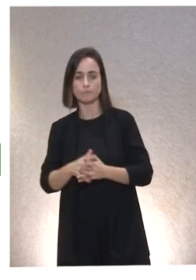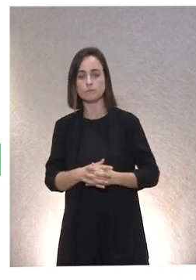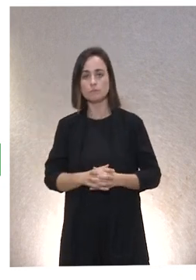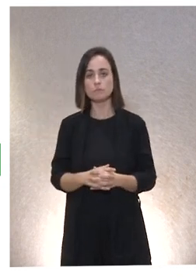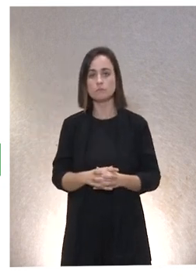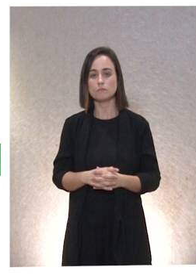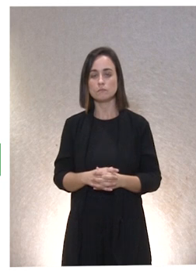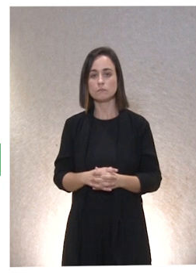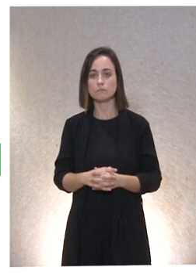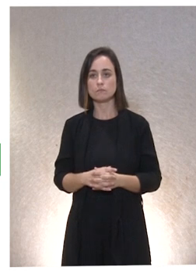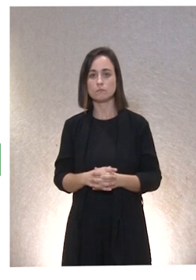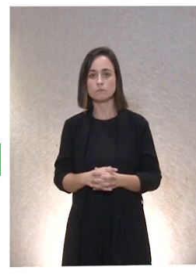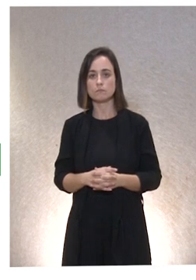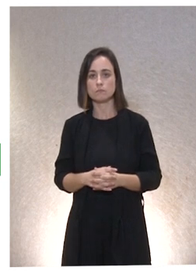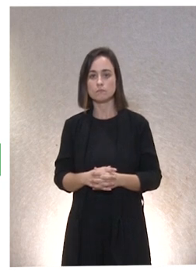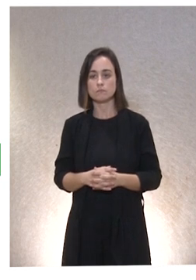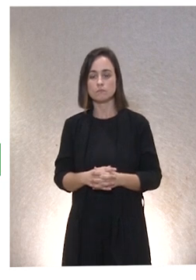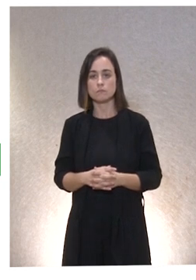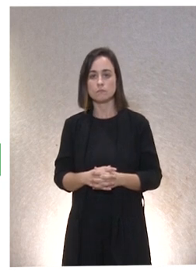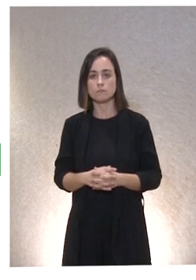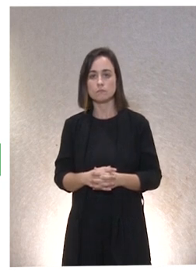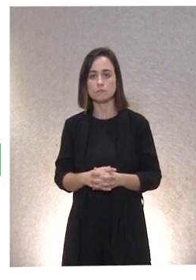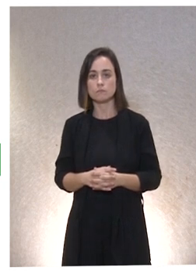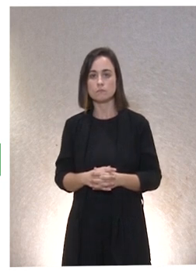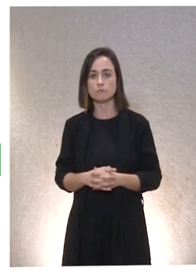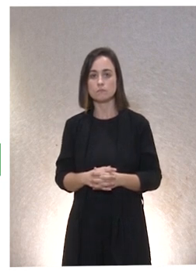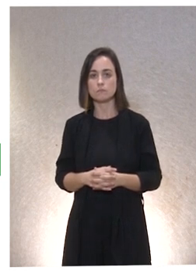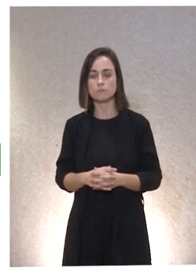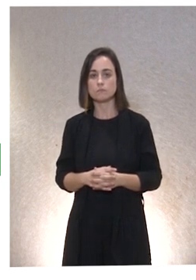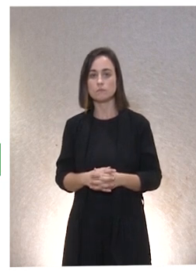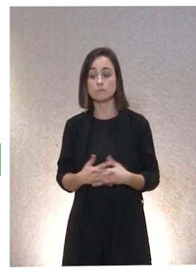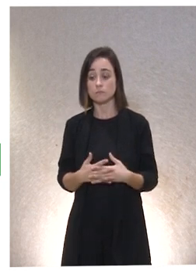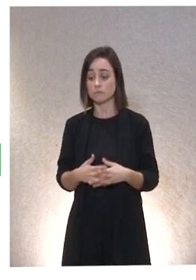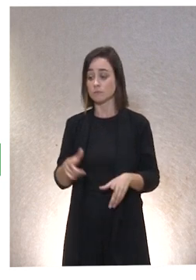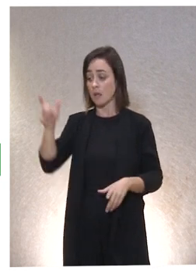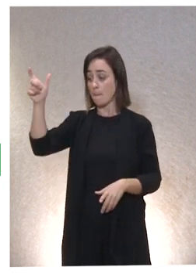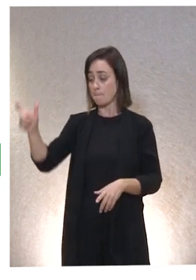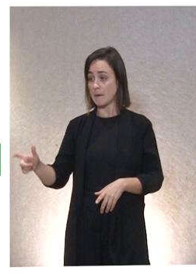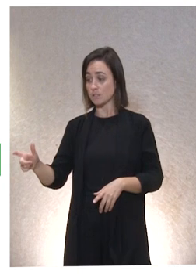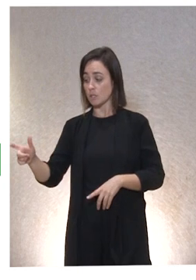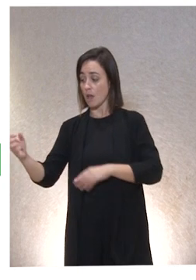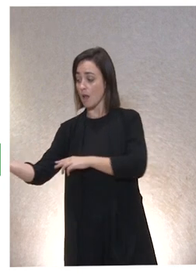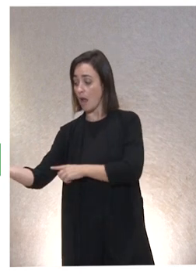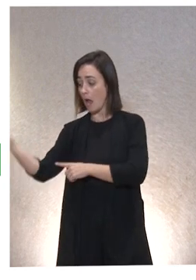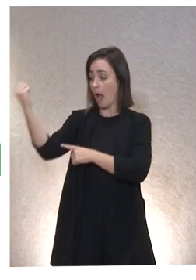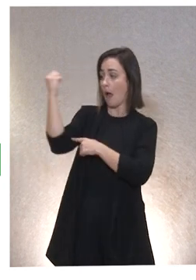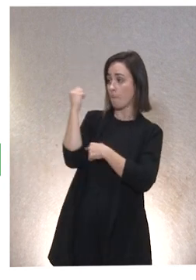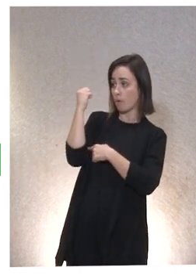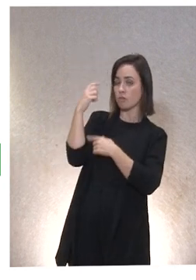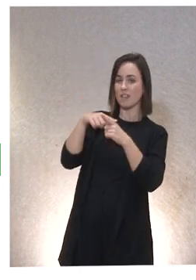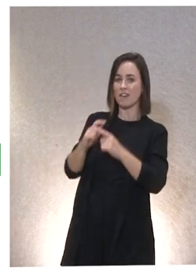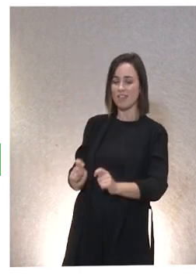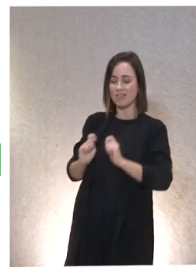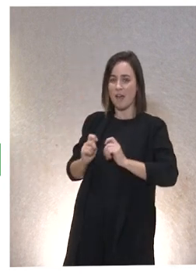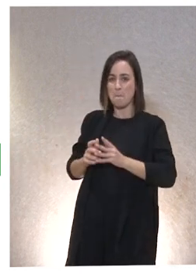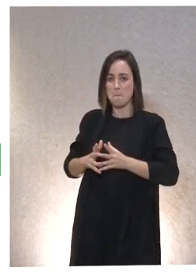Los apoyos deben agrandar lo más posible la independencia de la persona apoyada. O sea, eso no se debe perder. Y eso